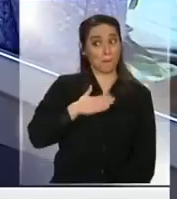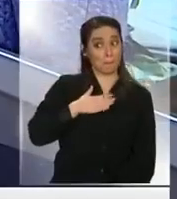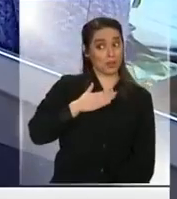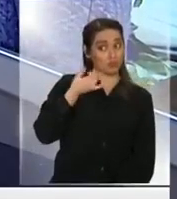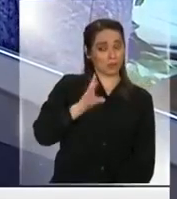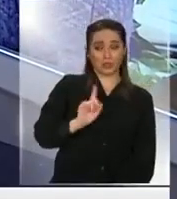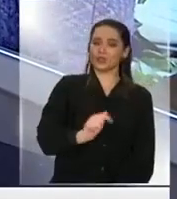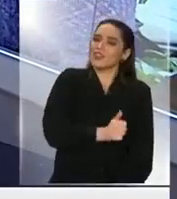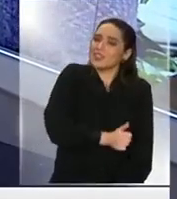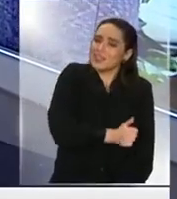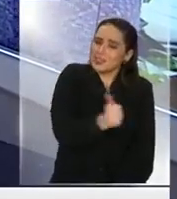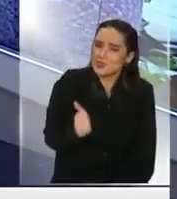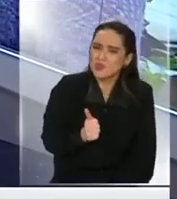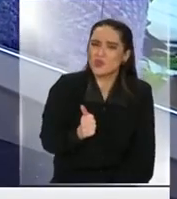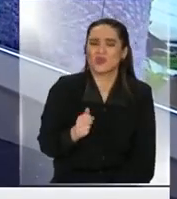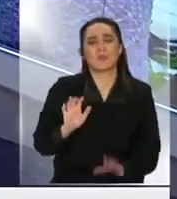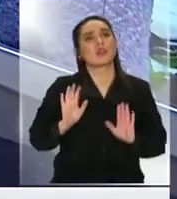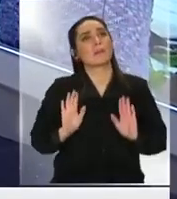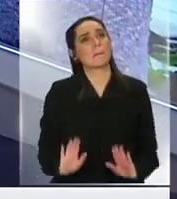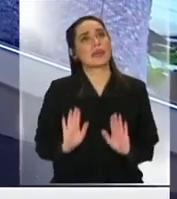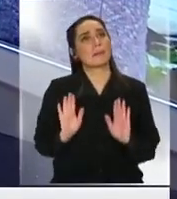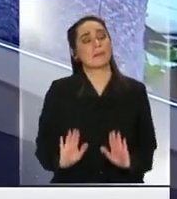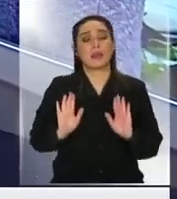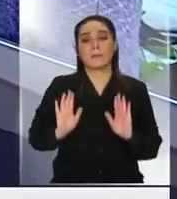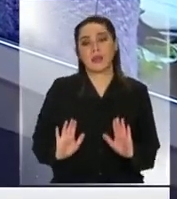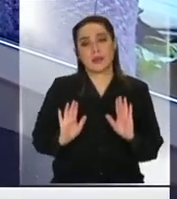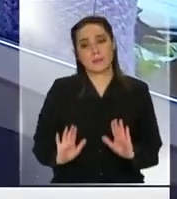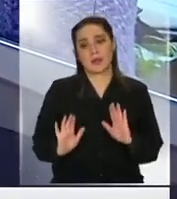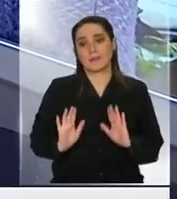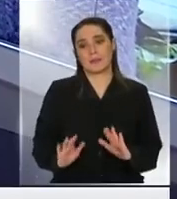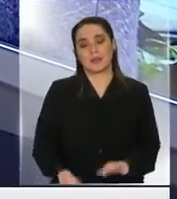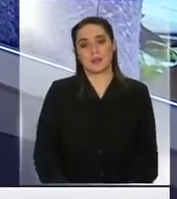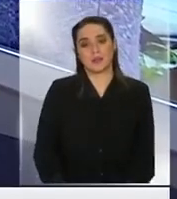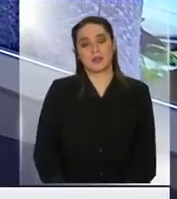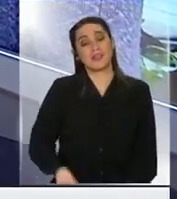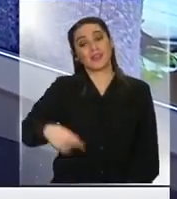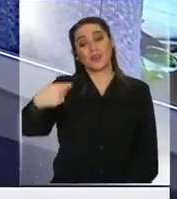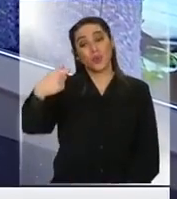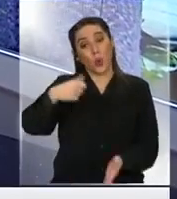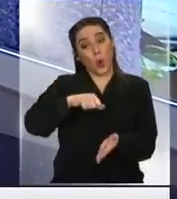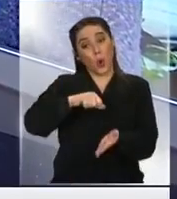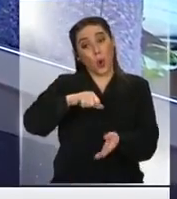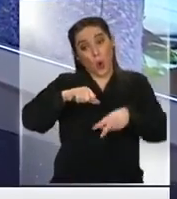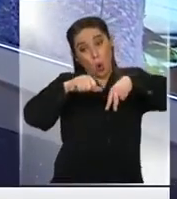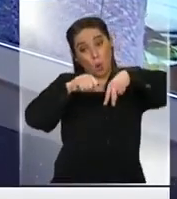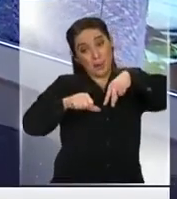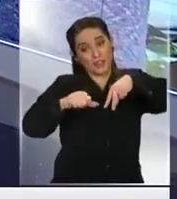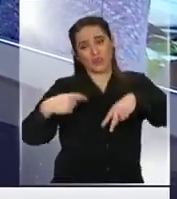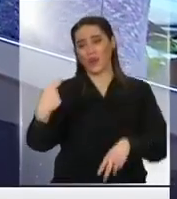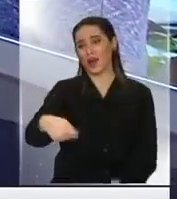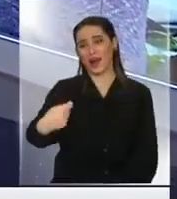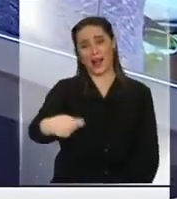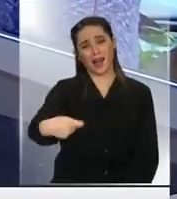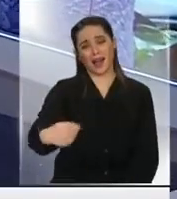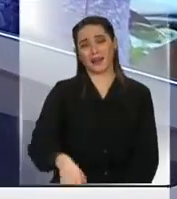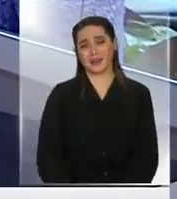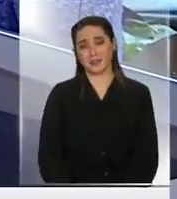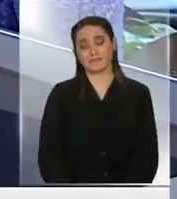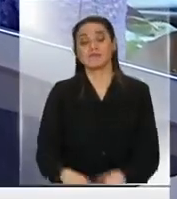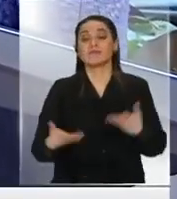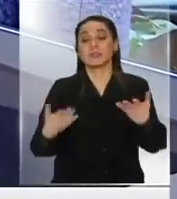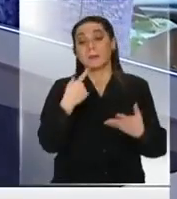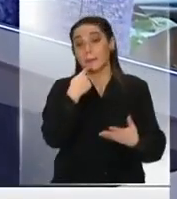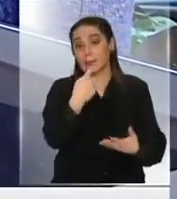de todos porque es mucha la espera mucha, mucha y sale muy caro una operación de rodillas sobre todo y esa es mi